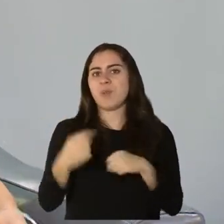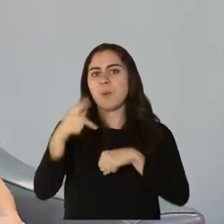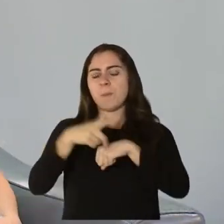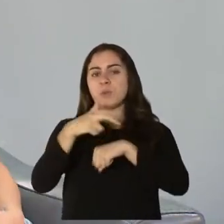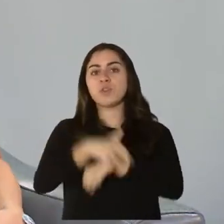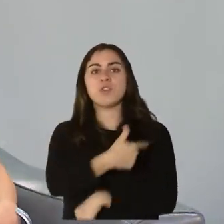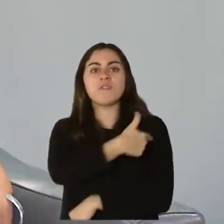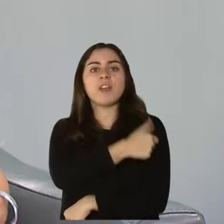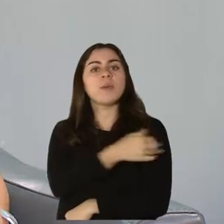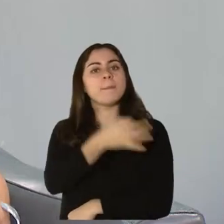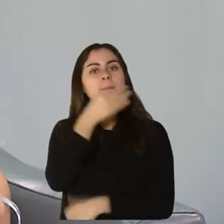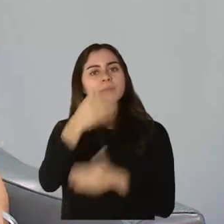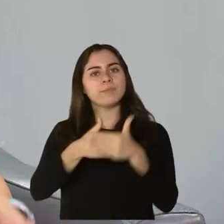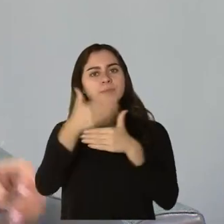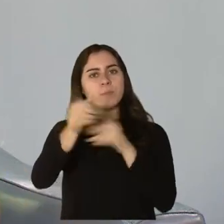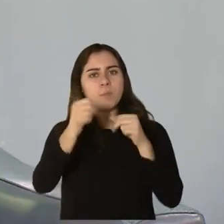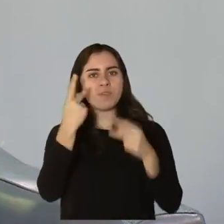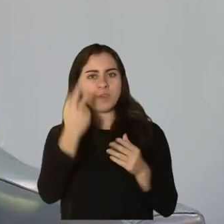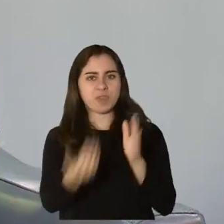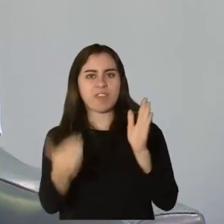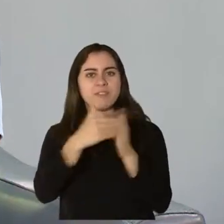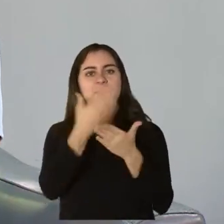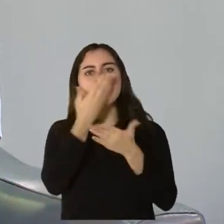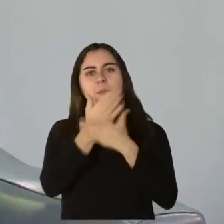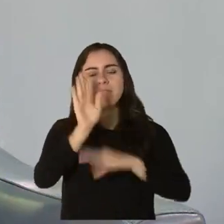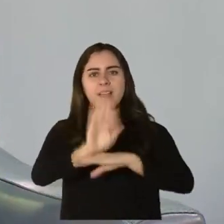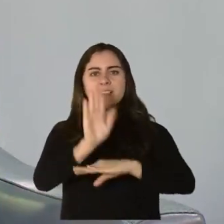pronto en una próxima edición. Buenas tardes.